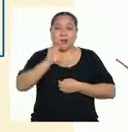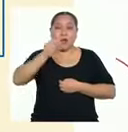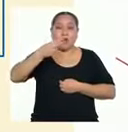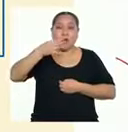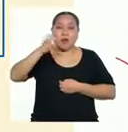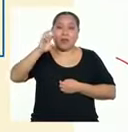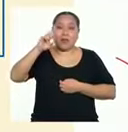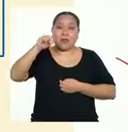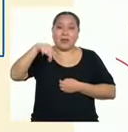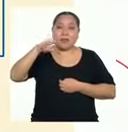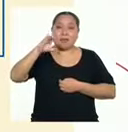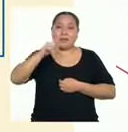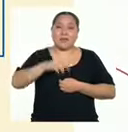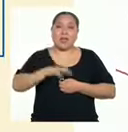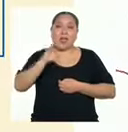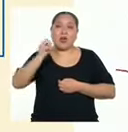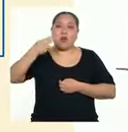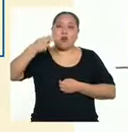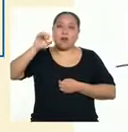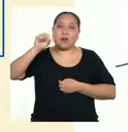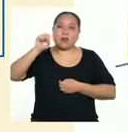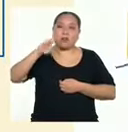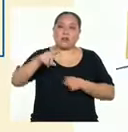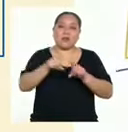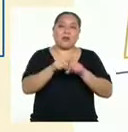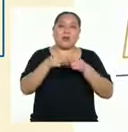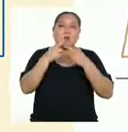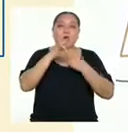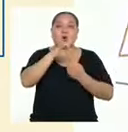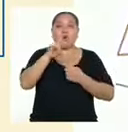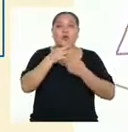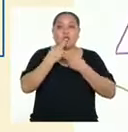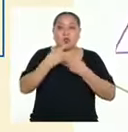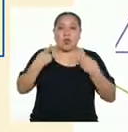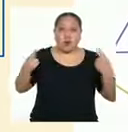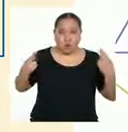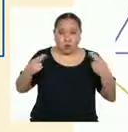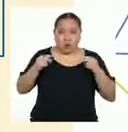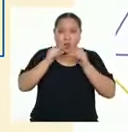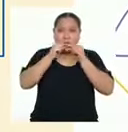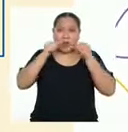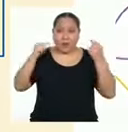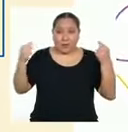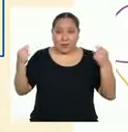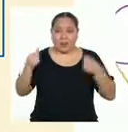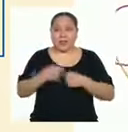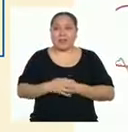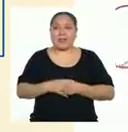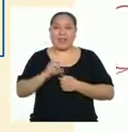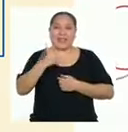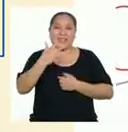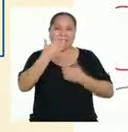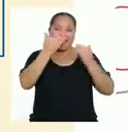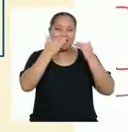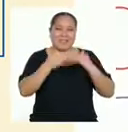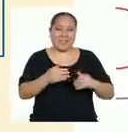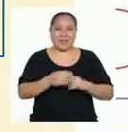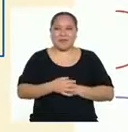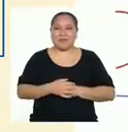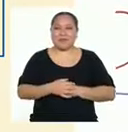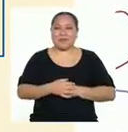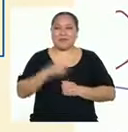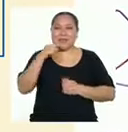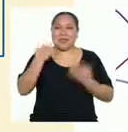cohesión se mantienen, así como el uso de recursos gramaticales y ortográficos. Y ahí está el tercer subcriterio,